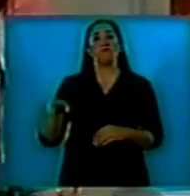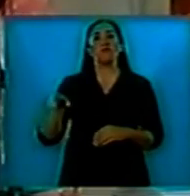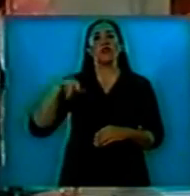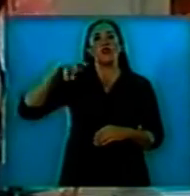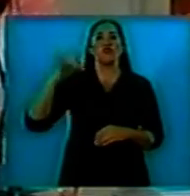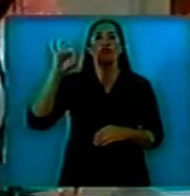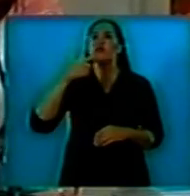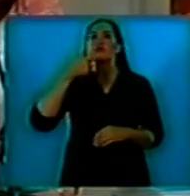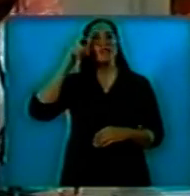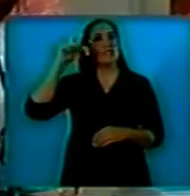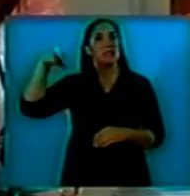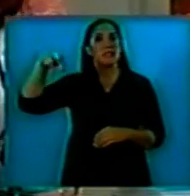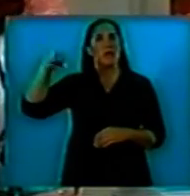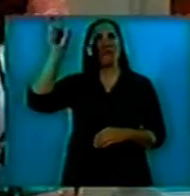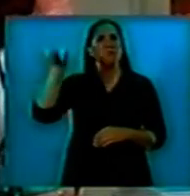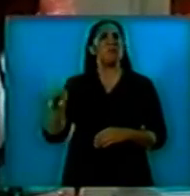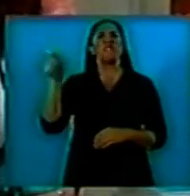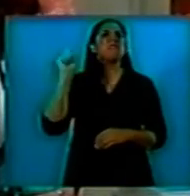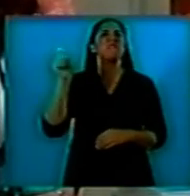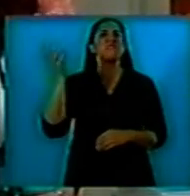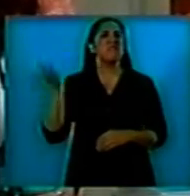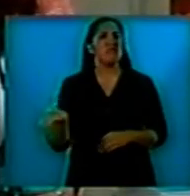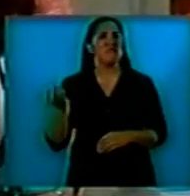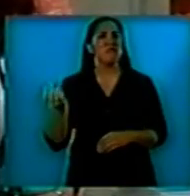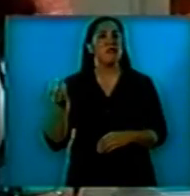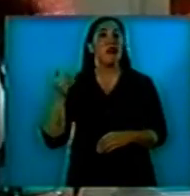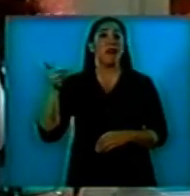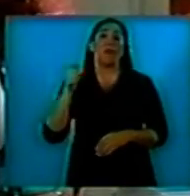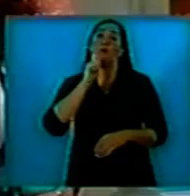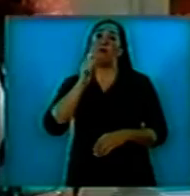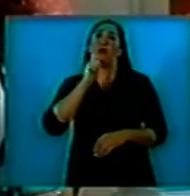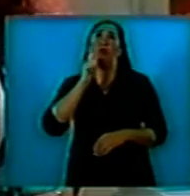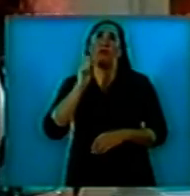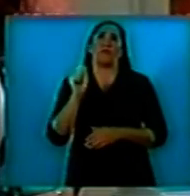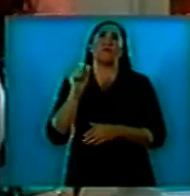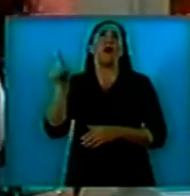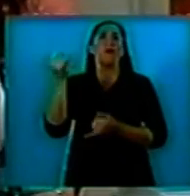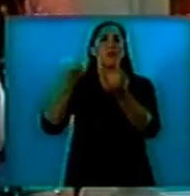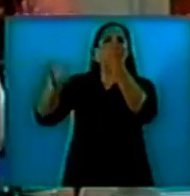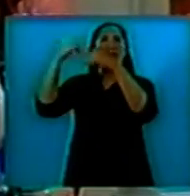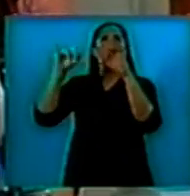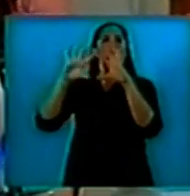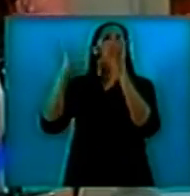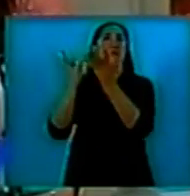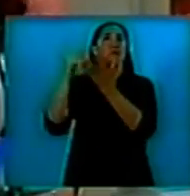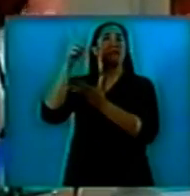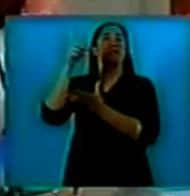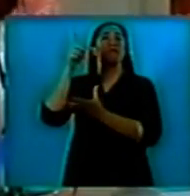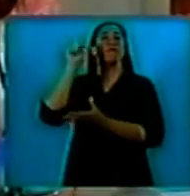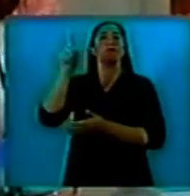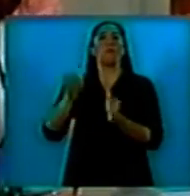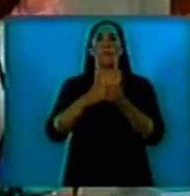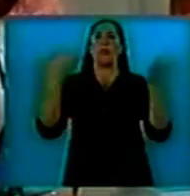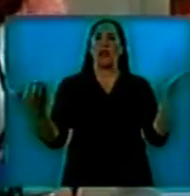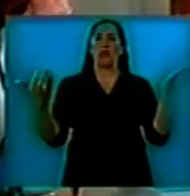Cotterill es uno de los principales periodistas del Financial Times. El